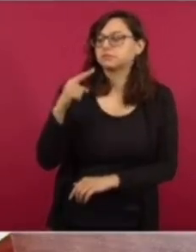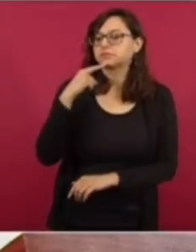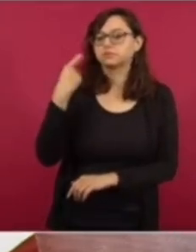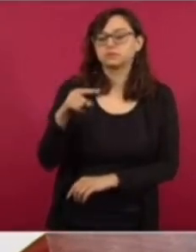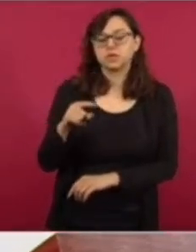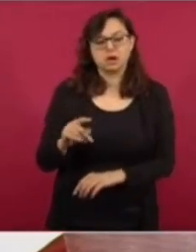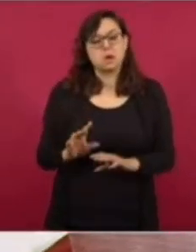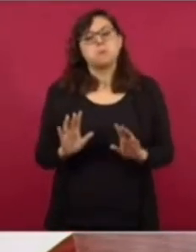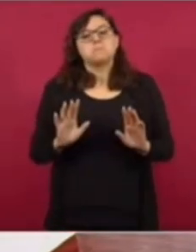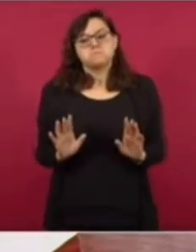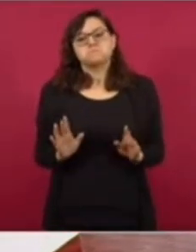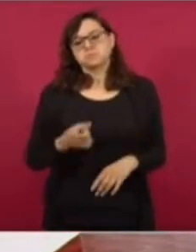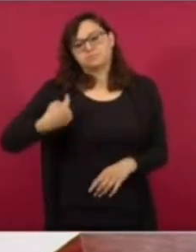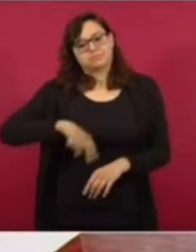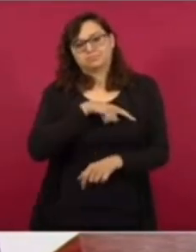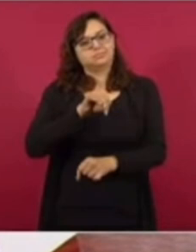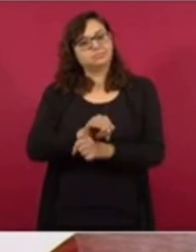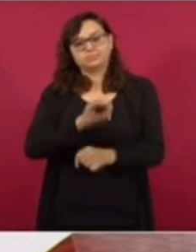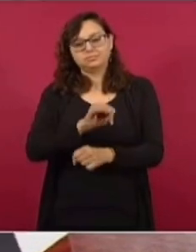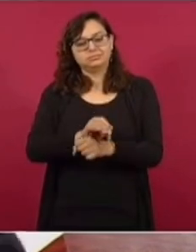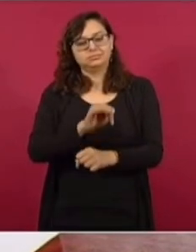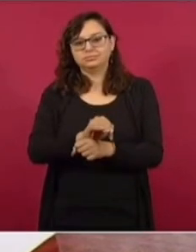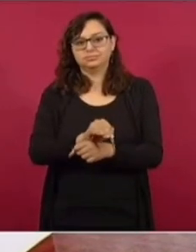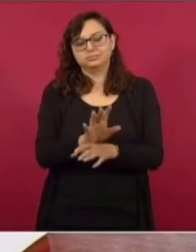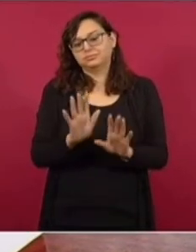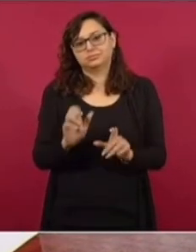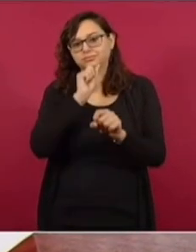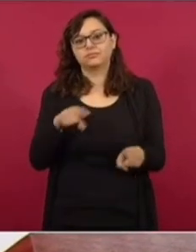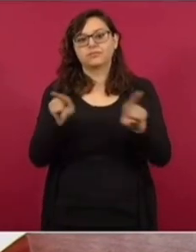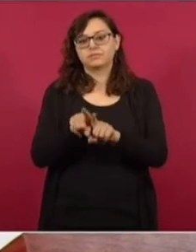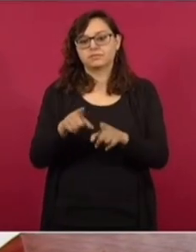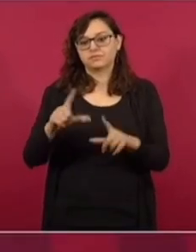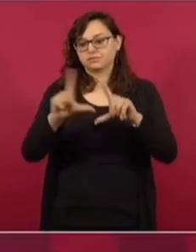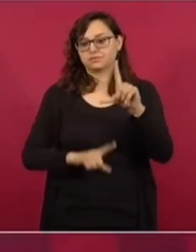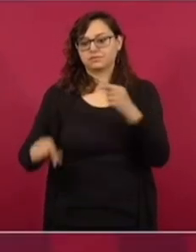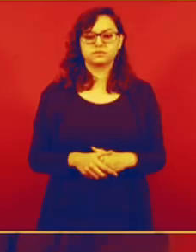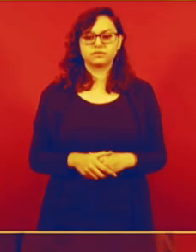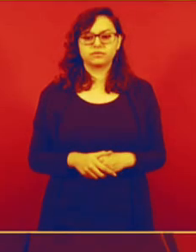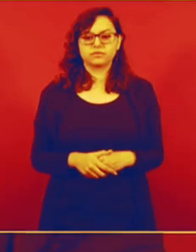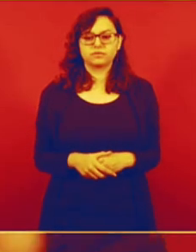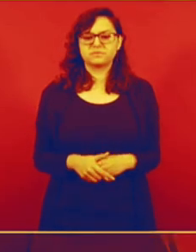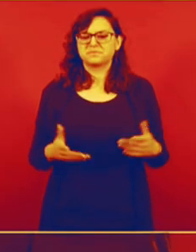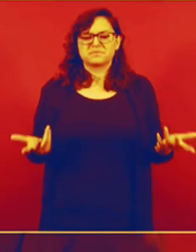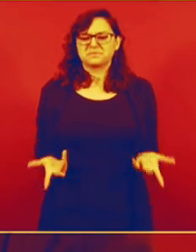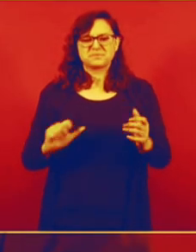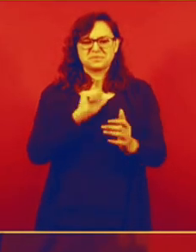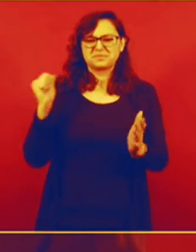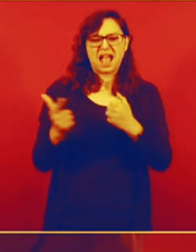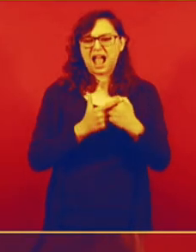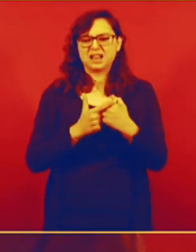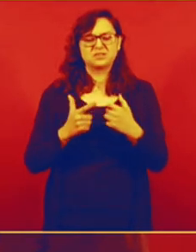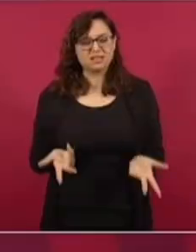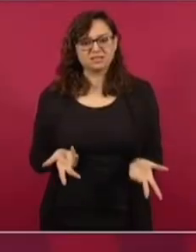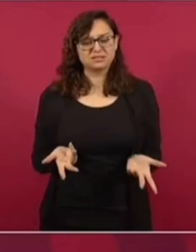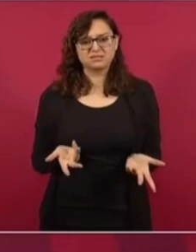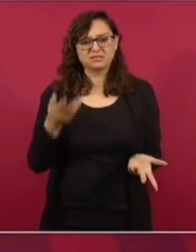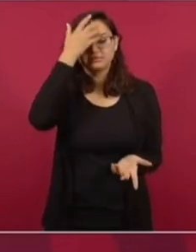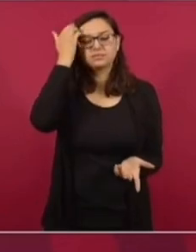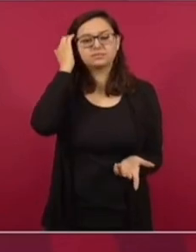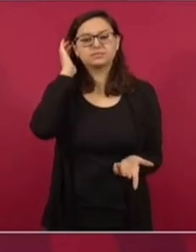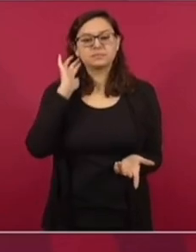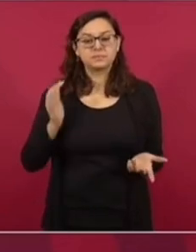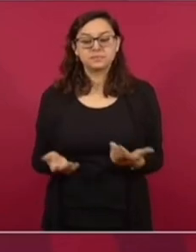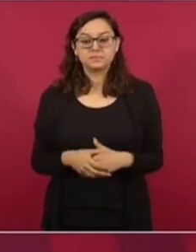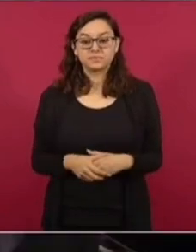también haríamos lo propio, porque somos un país independiente, libre, no hay ninguna violación a ningún tratado. Y